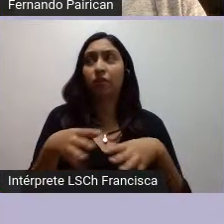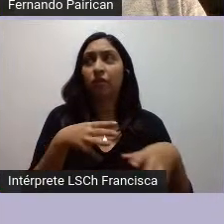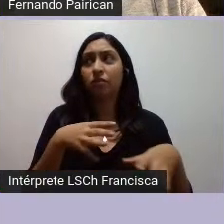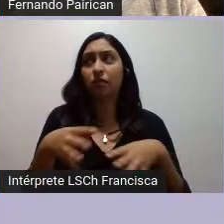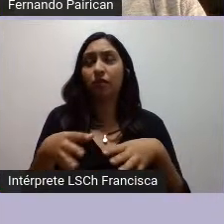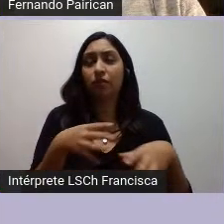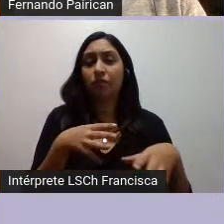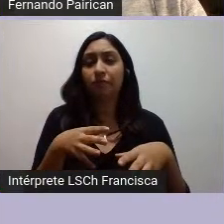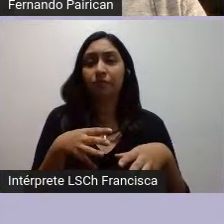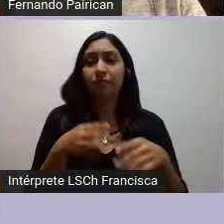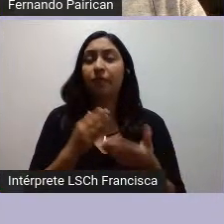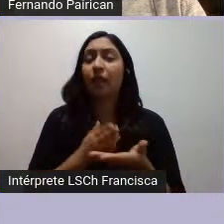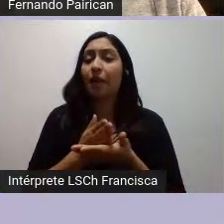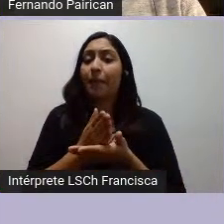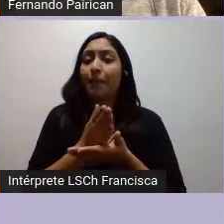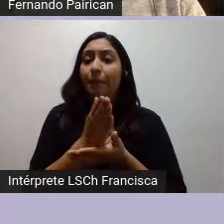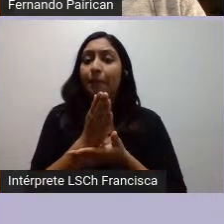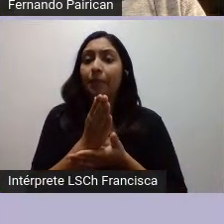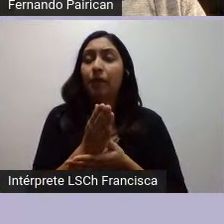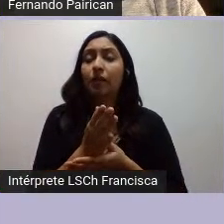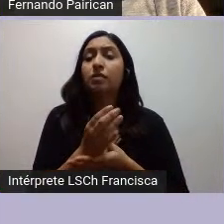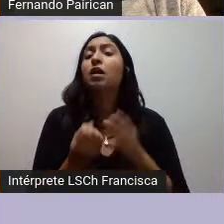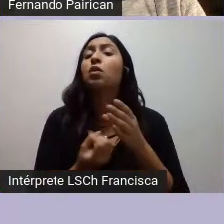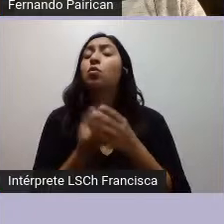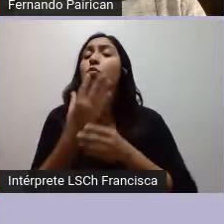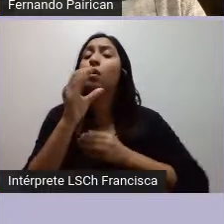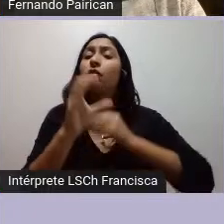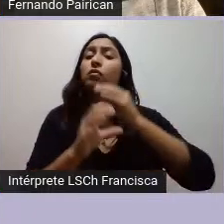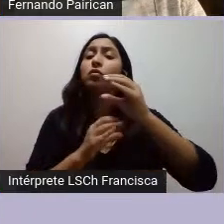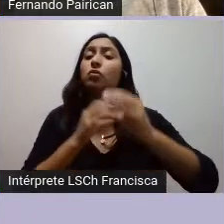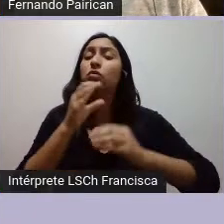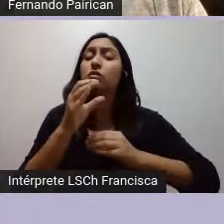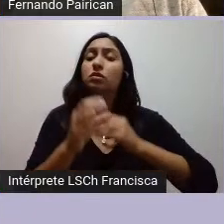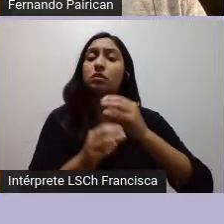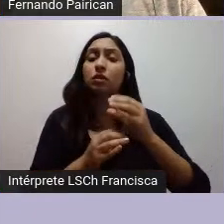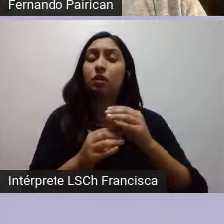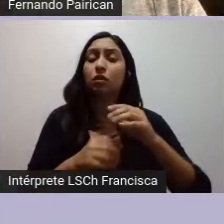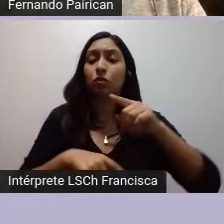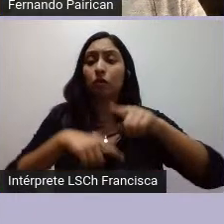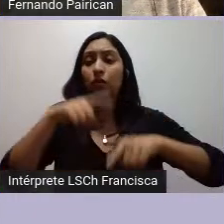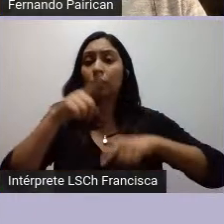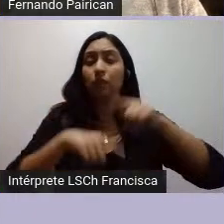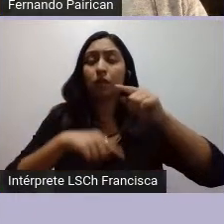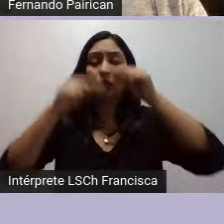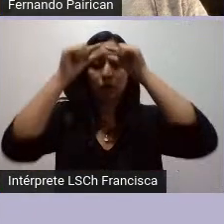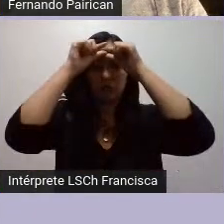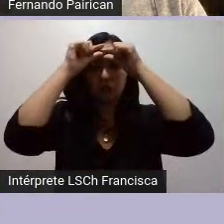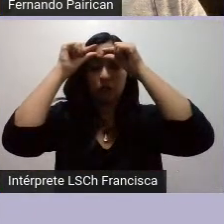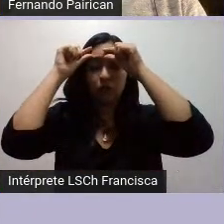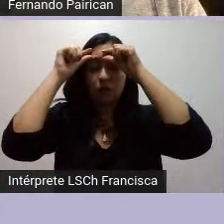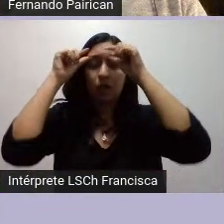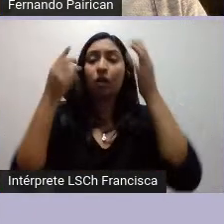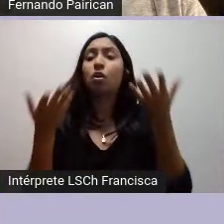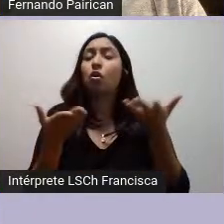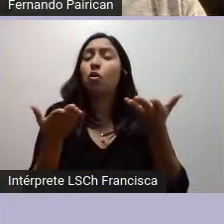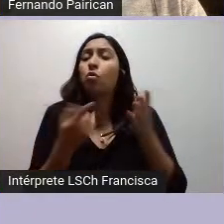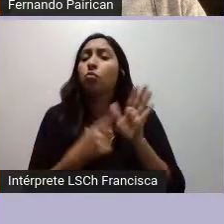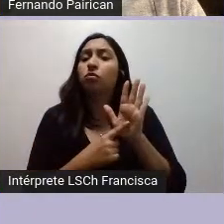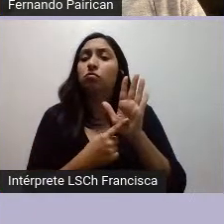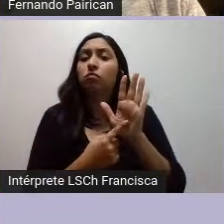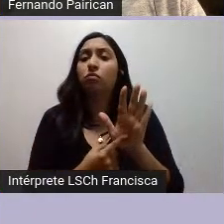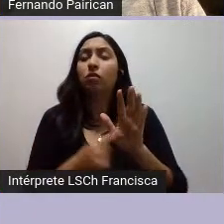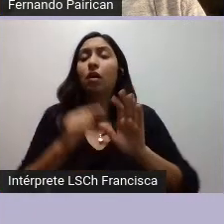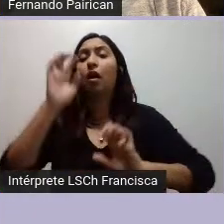lo que podemos denominar como un nuevo ciclo de acumulación capitalista en el territorio mapuche, manifestado principalmente en las empresas